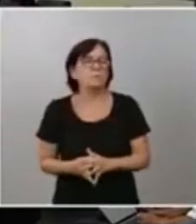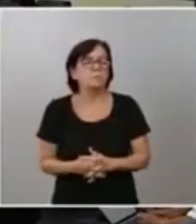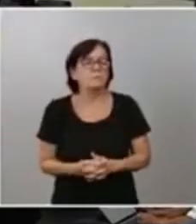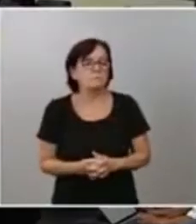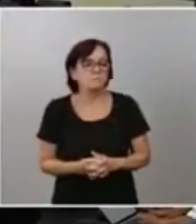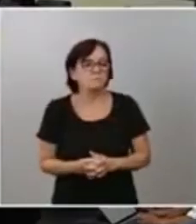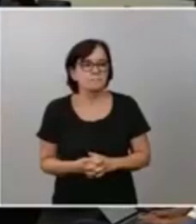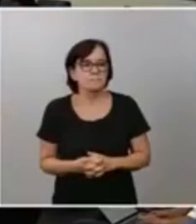Cristina Dalao, del Independiente.